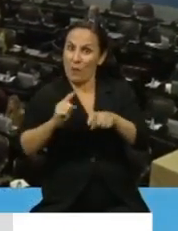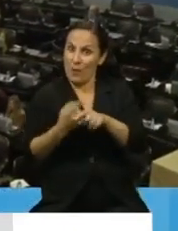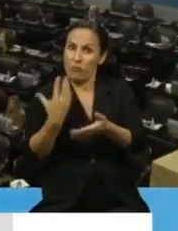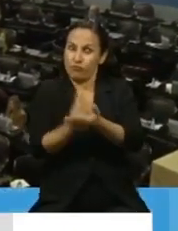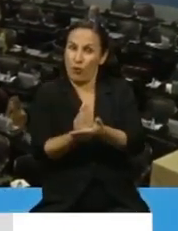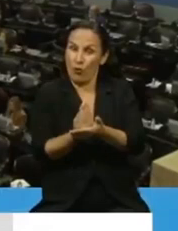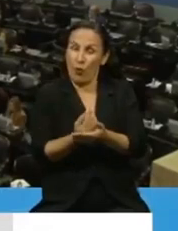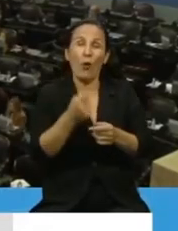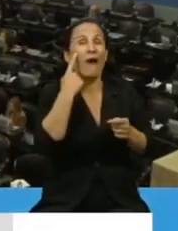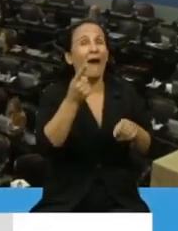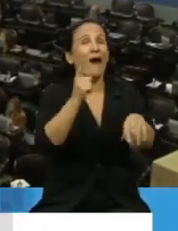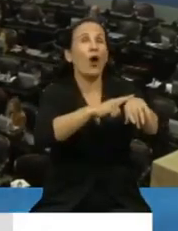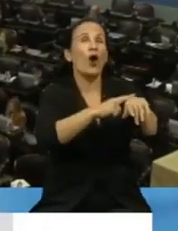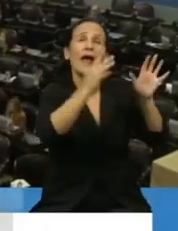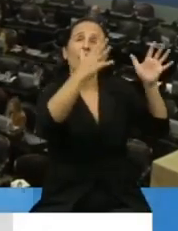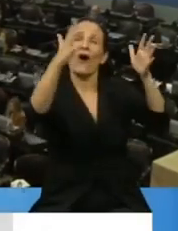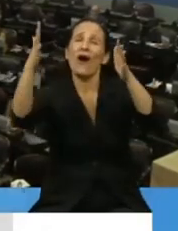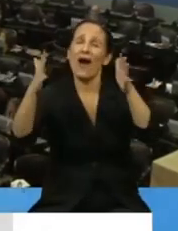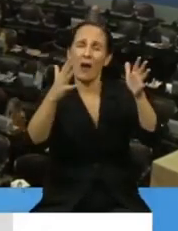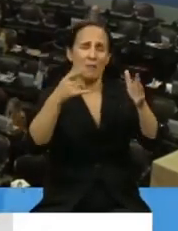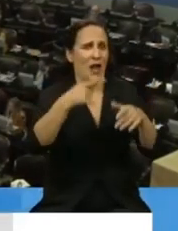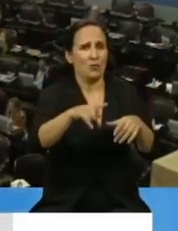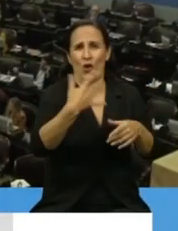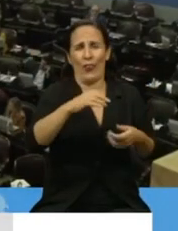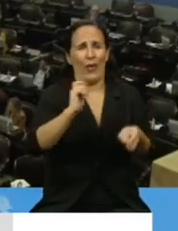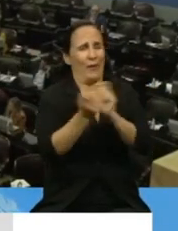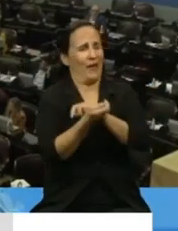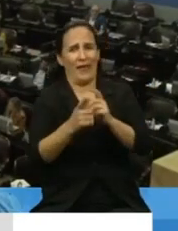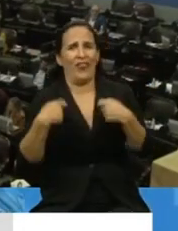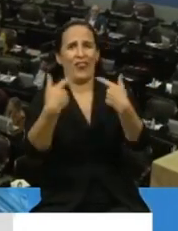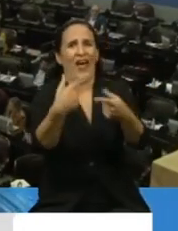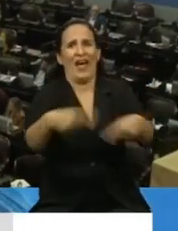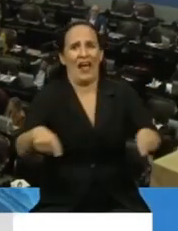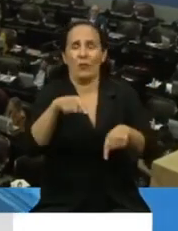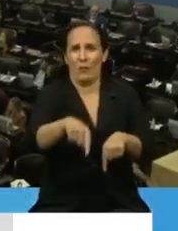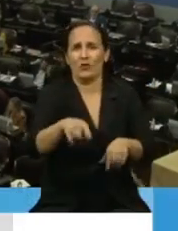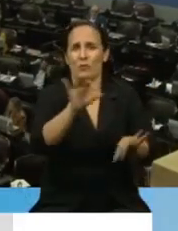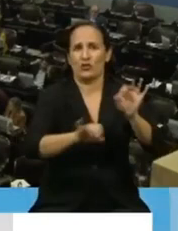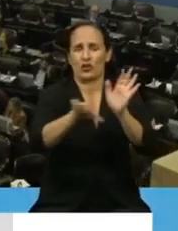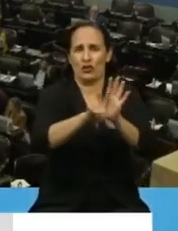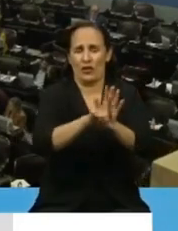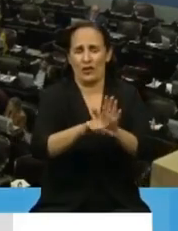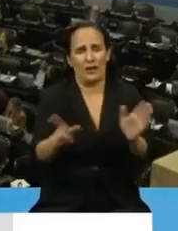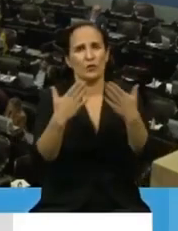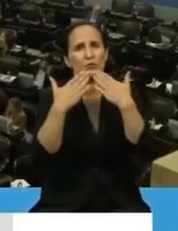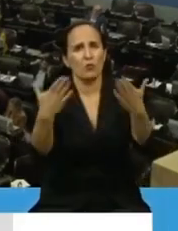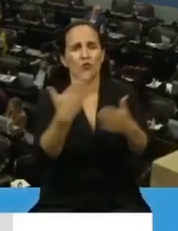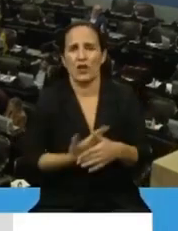aplausos que escuchamos todos los días en beneficios concretos. Y de eso se trata la medida que estamos aprobando. Muchas gracias, señor Presidente.